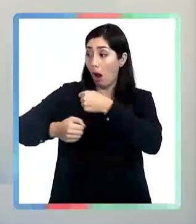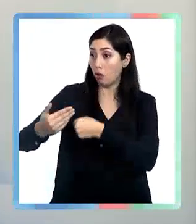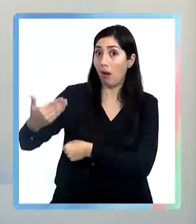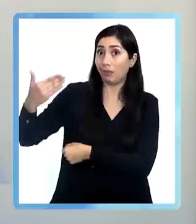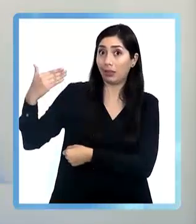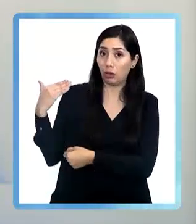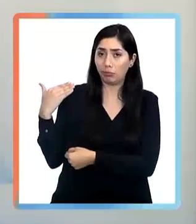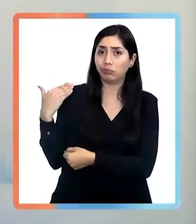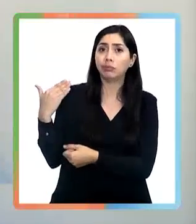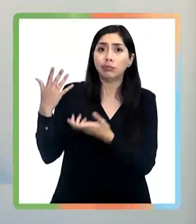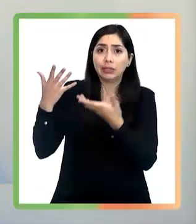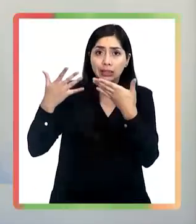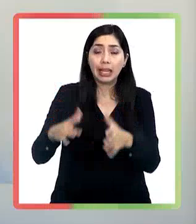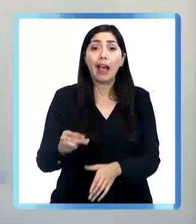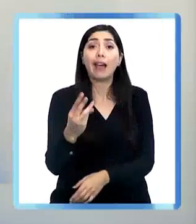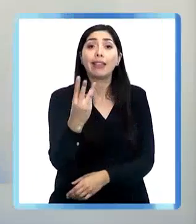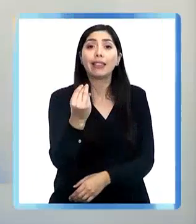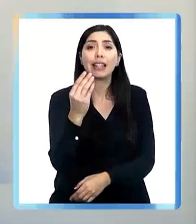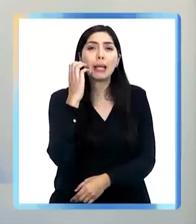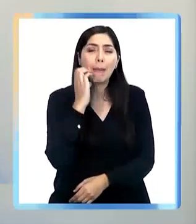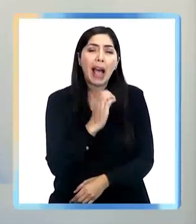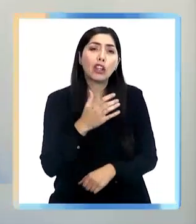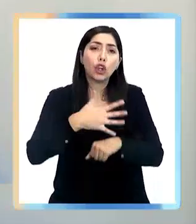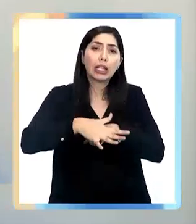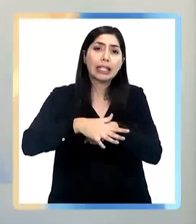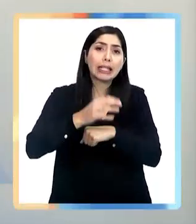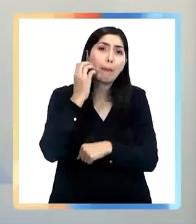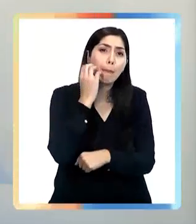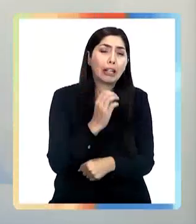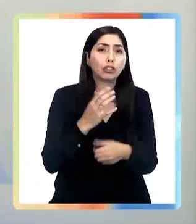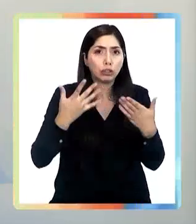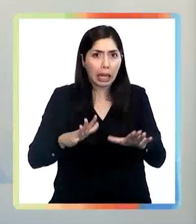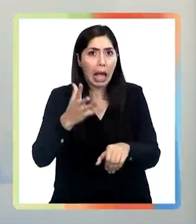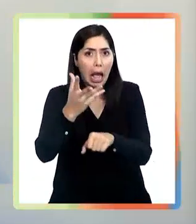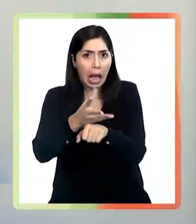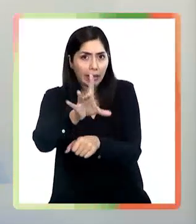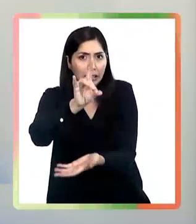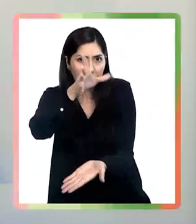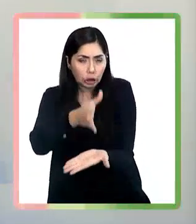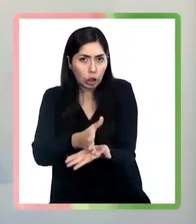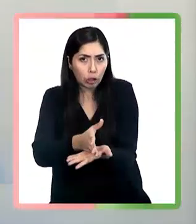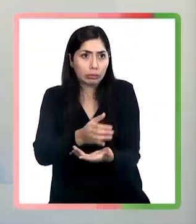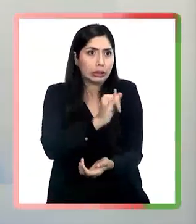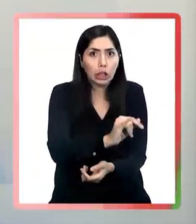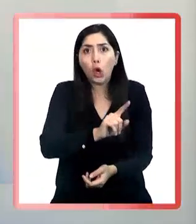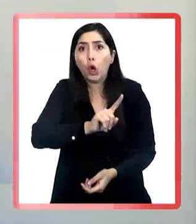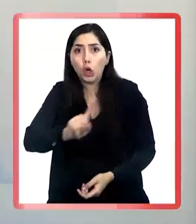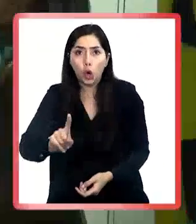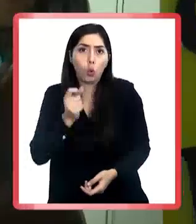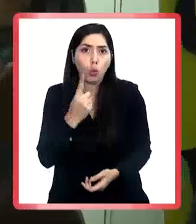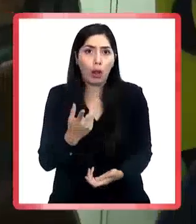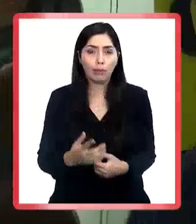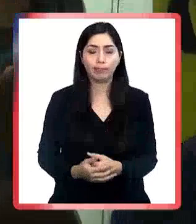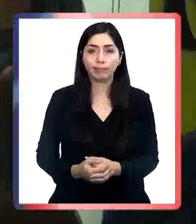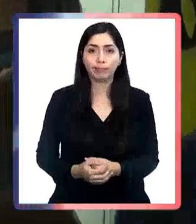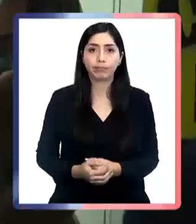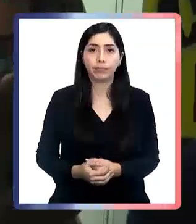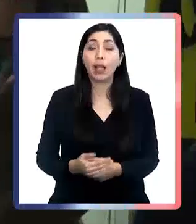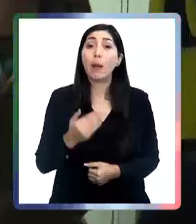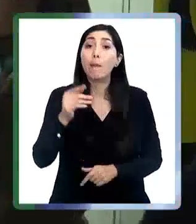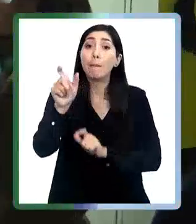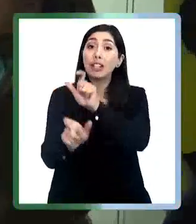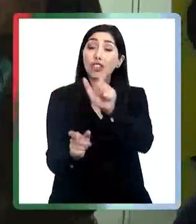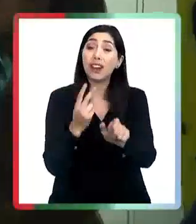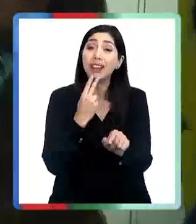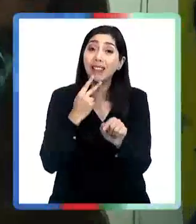años anteriores, ya el 13 de mayo, el 15 de mayo, ya habían definiciones concretas de que se hacía o no se hacía. E incluso los